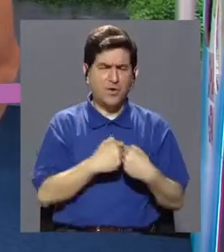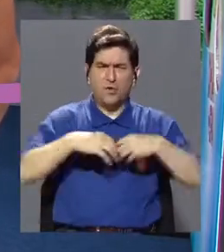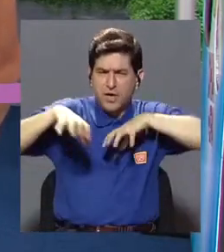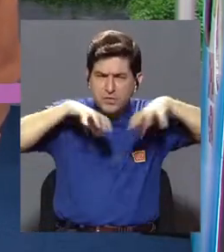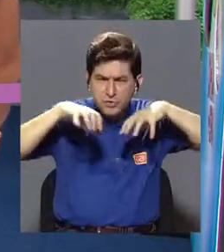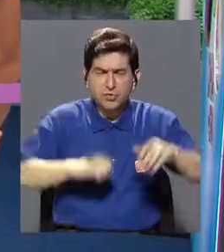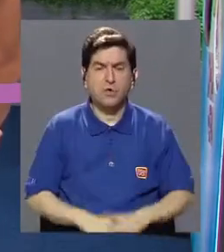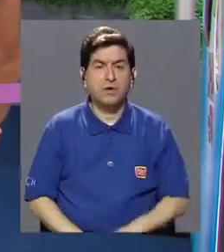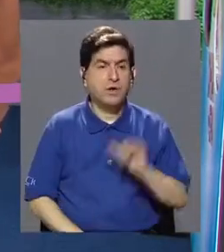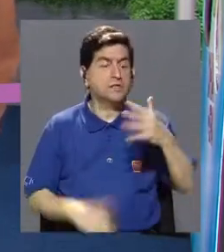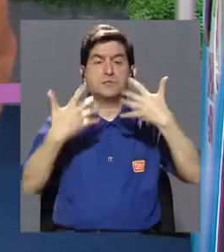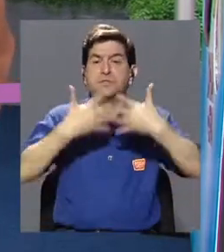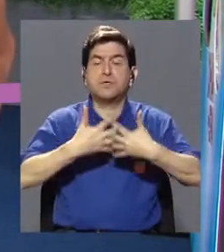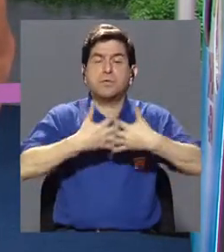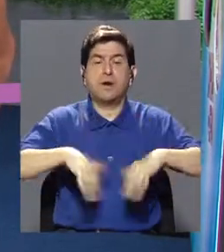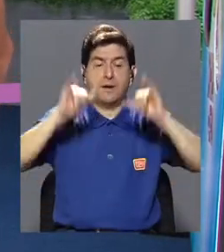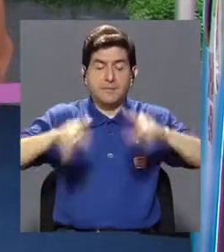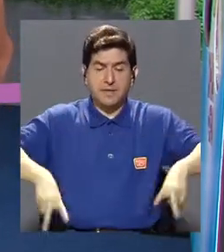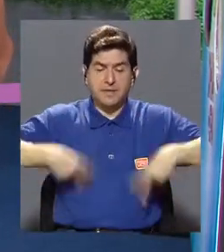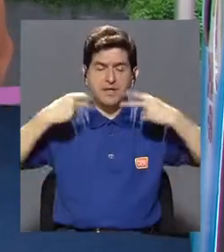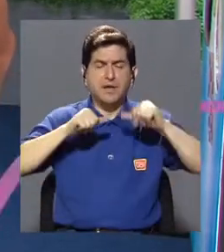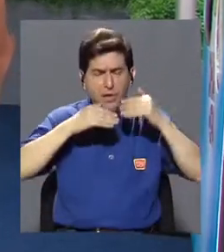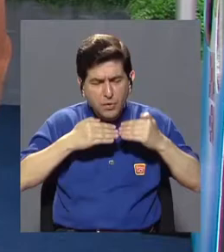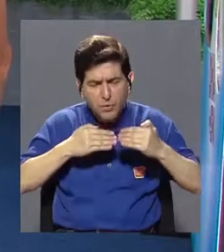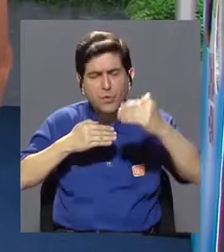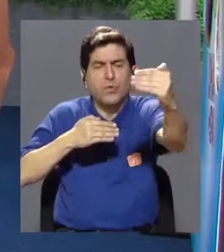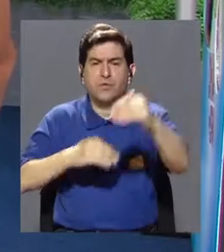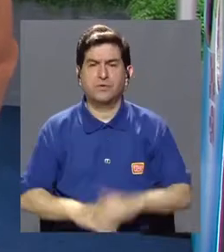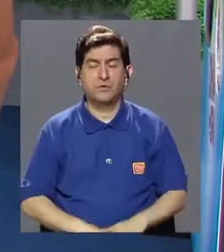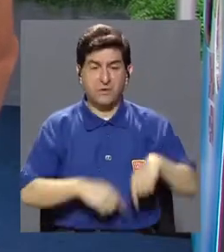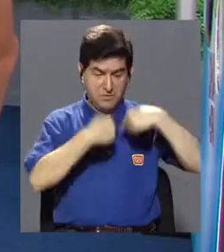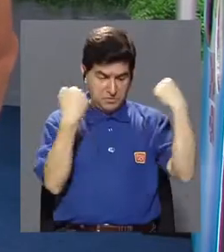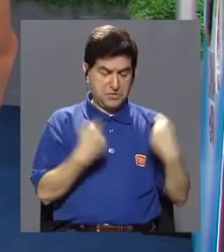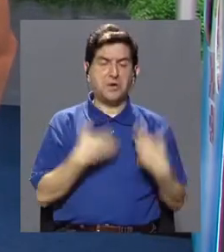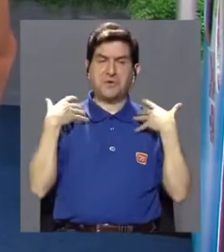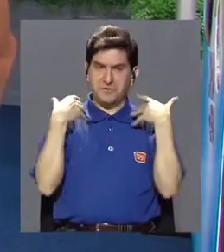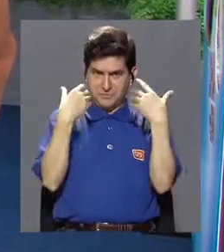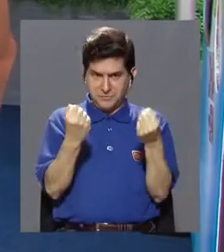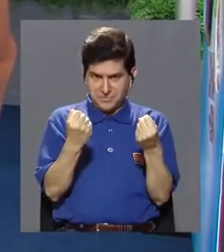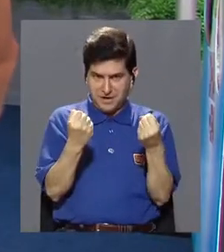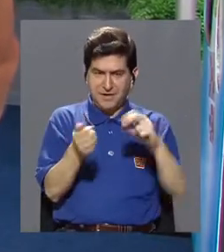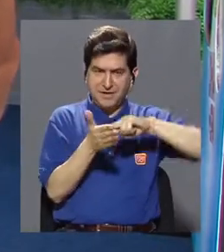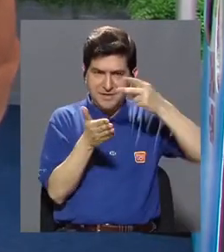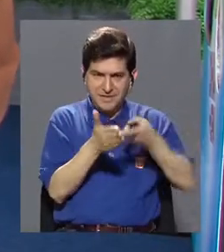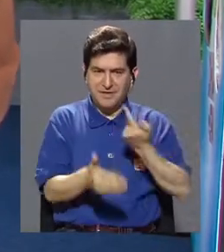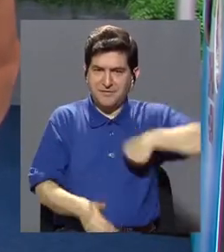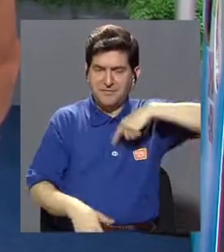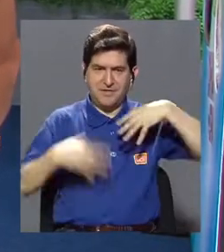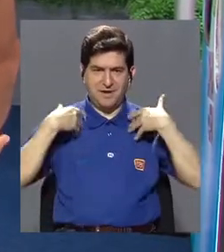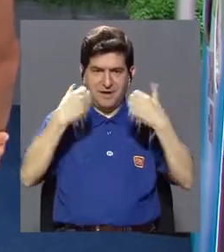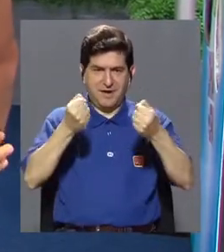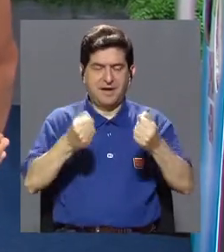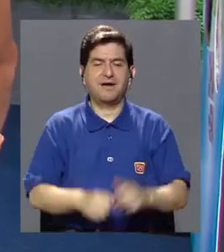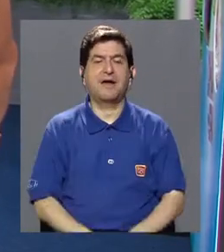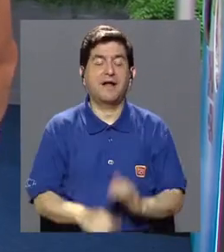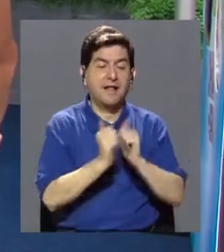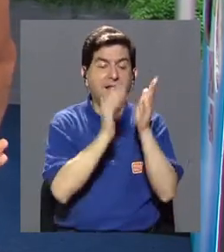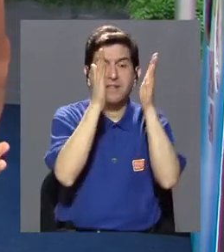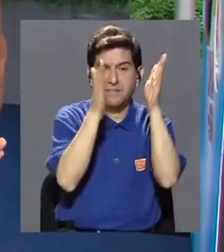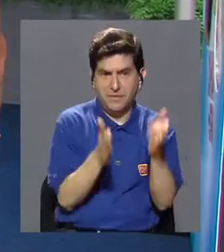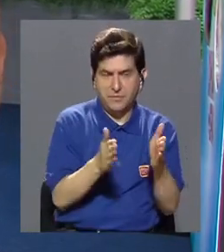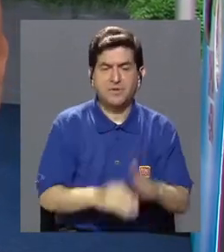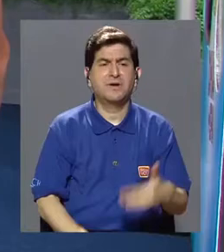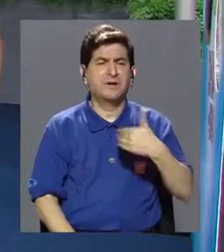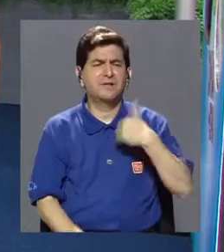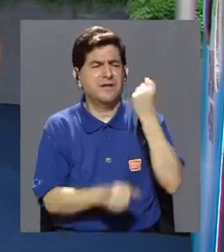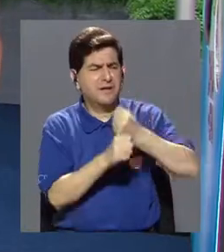corazón, mover nuestro motor, porque sin duda alguna es el que nos va a mantener vivos durante mucho tiempo. Entonces, si el corazón está saludable, estamos saludables. En